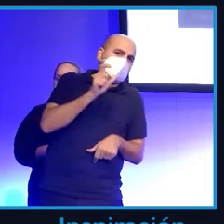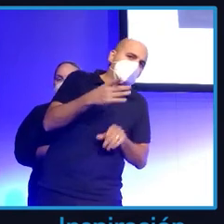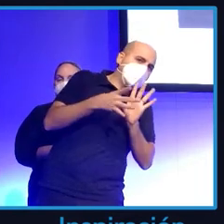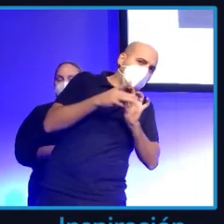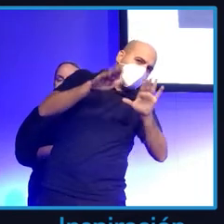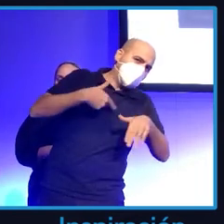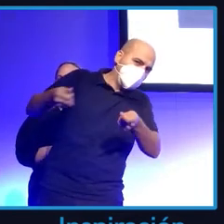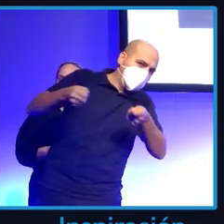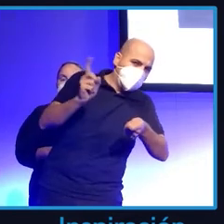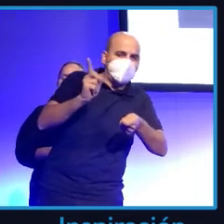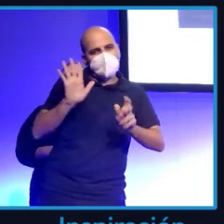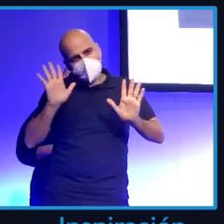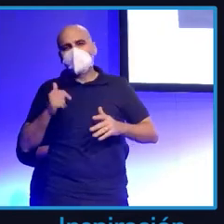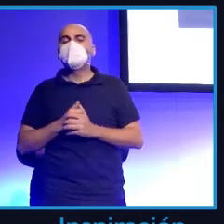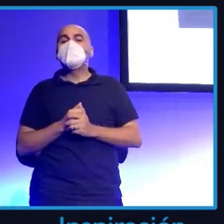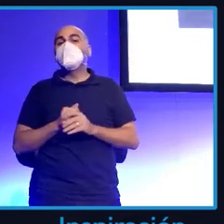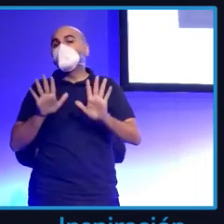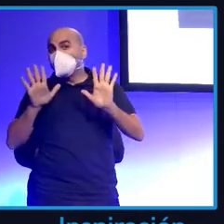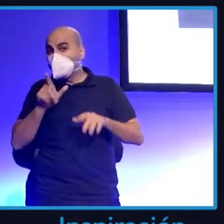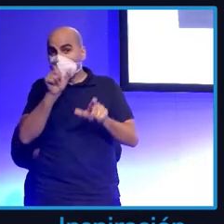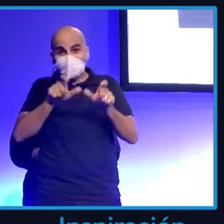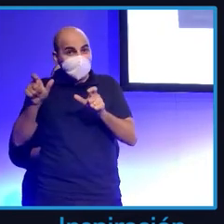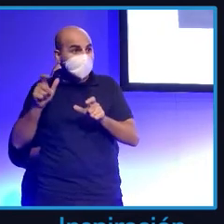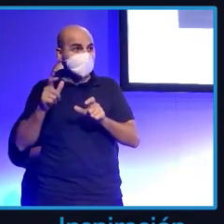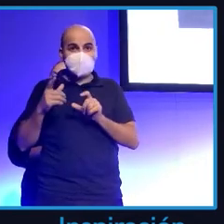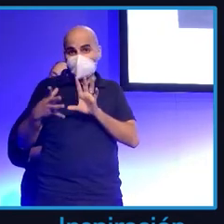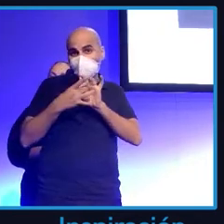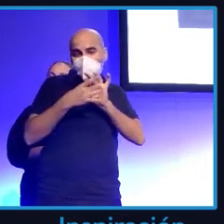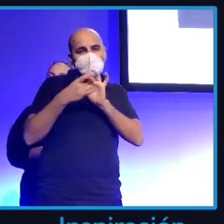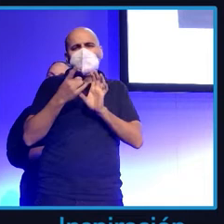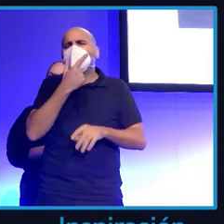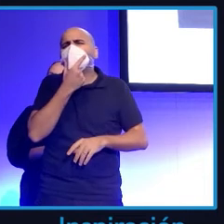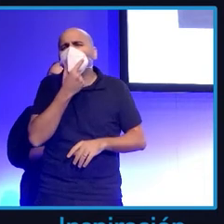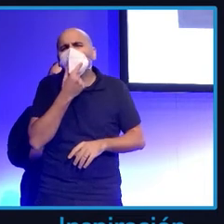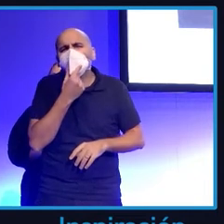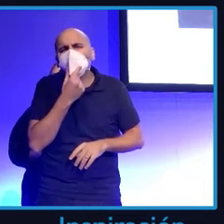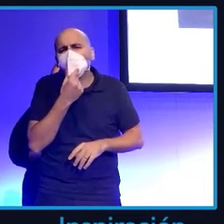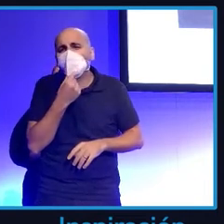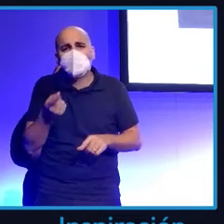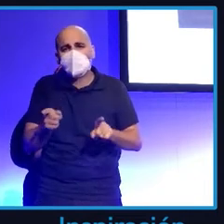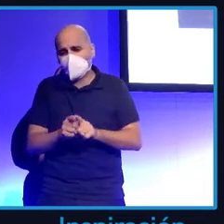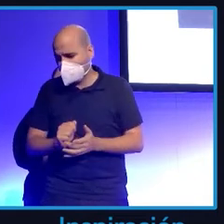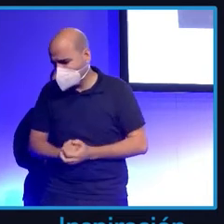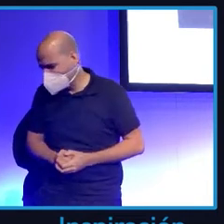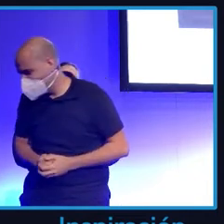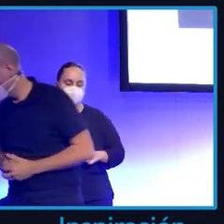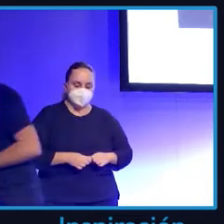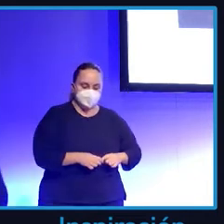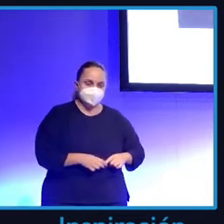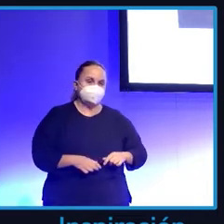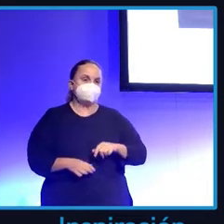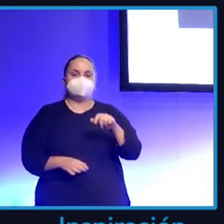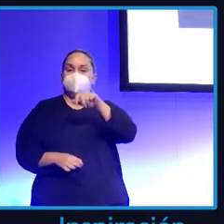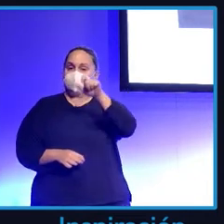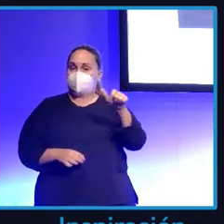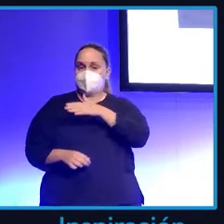importante, pero hablar para la gente que te sigue es muy fácil, esto es campo abonado, esto es gente que te sigue, te quiere seguir. Si